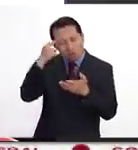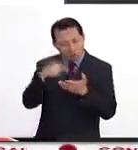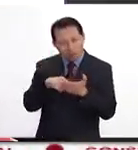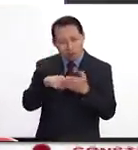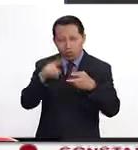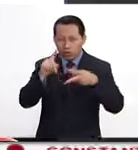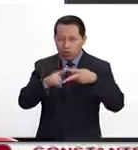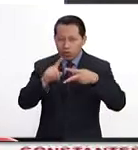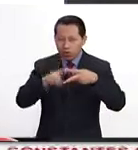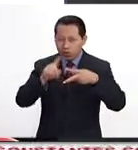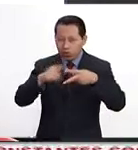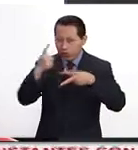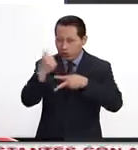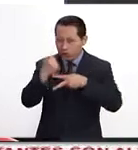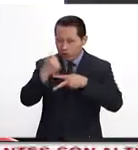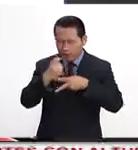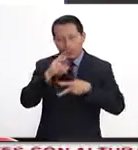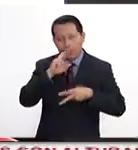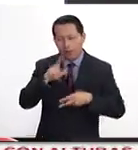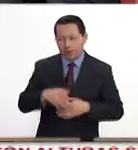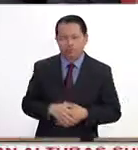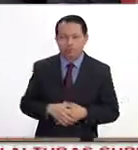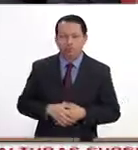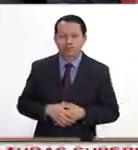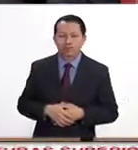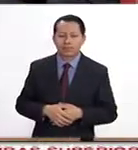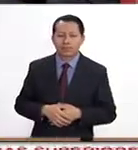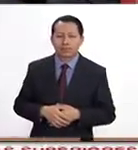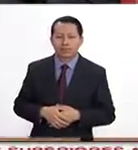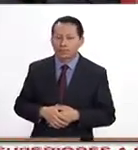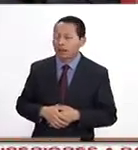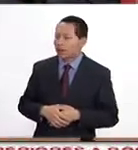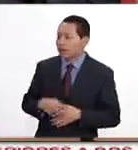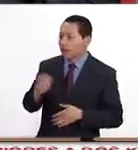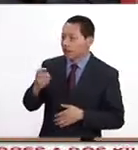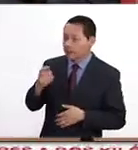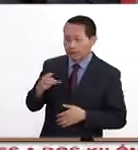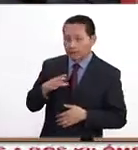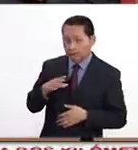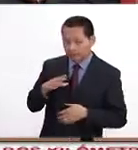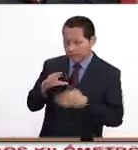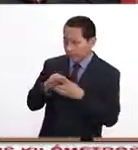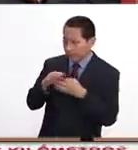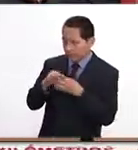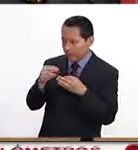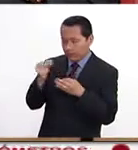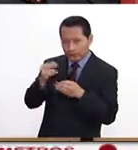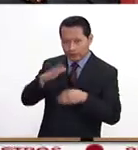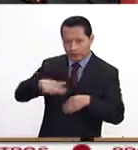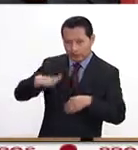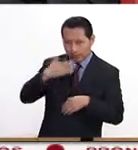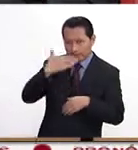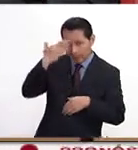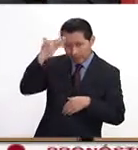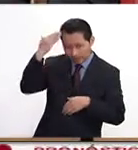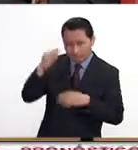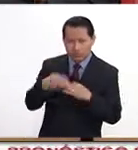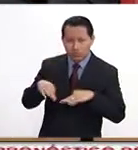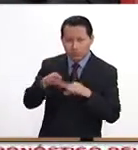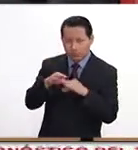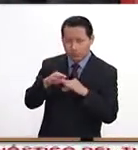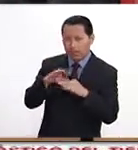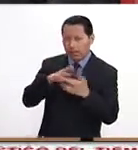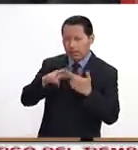que Rouhani es quien tiene la ventaja. Así es, hay que ubicarnos en Medio Oriente. Son muy importantes dentro de las relaciones internacionales, son